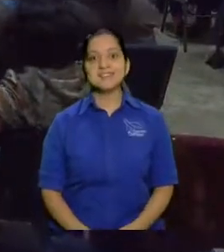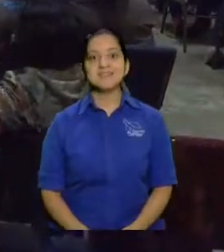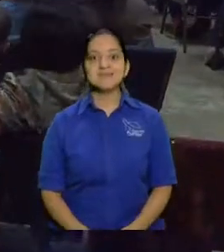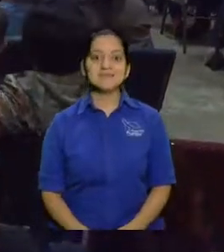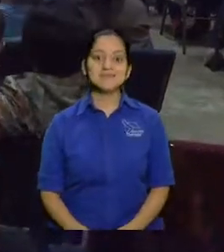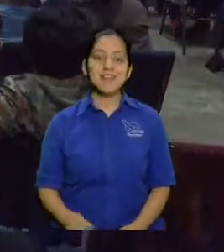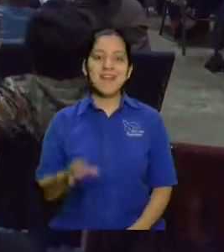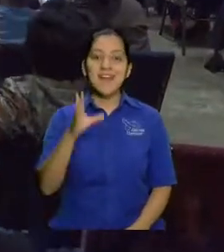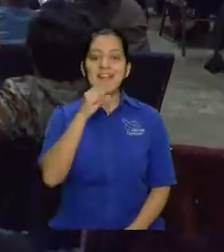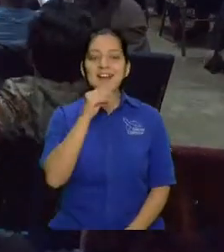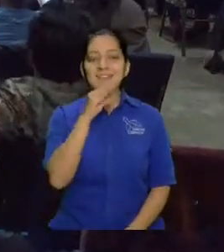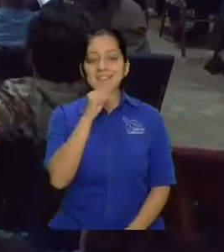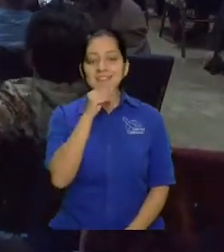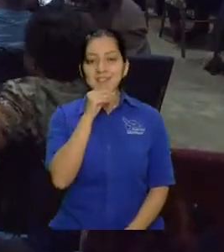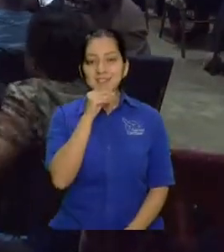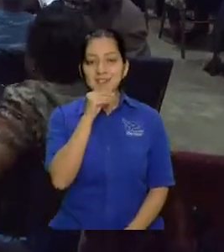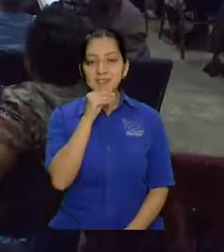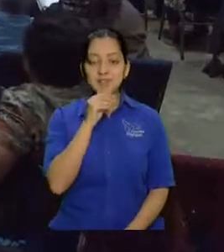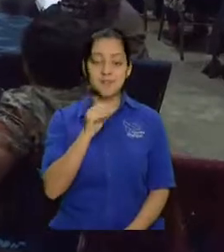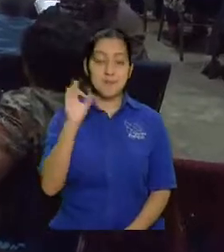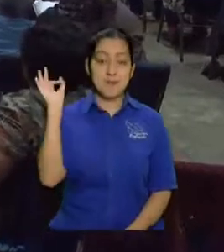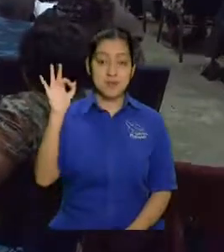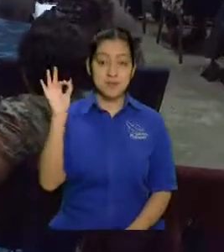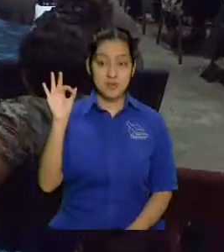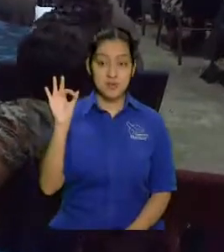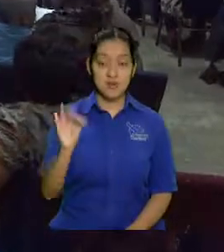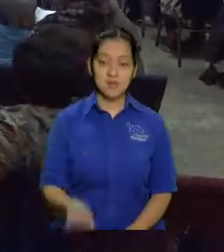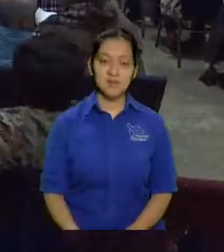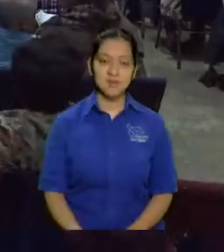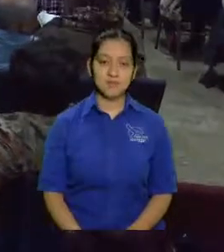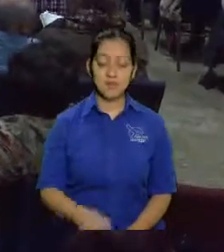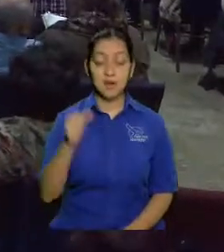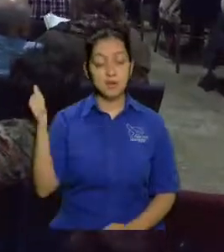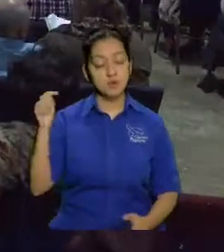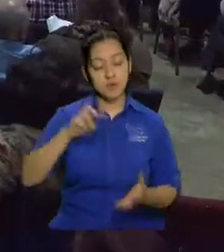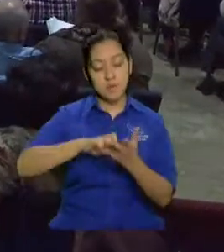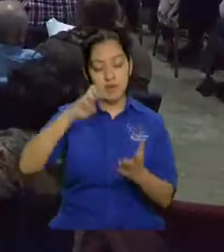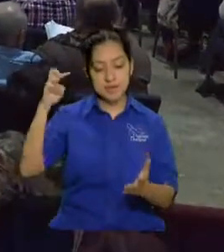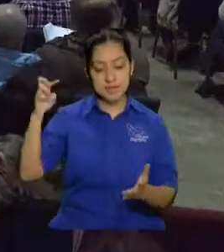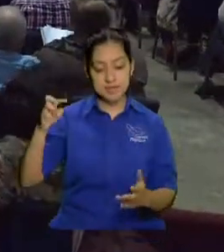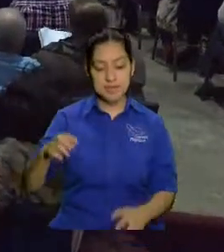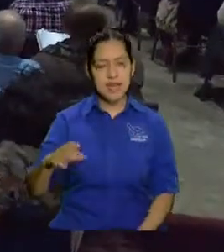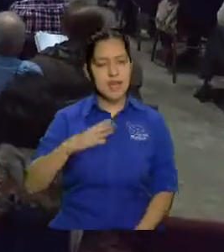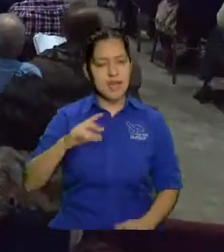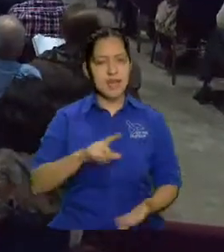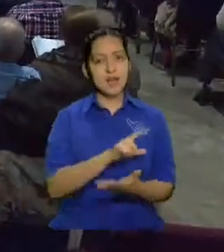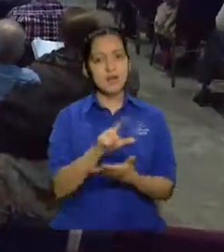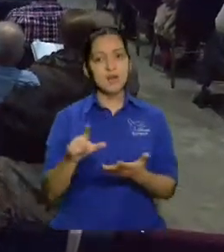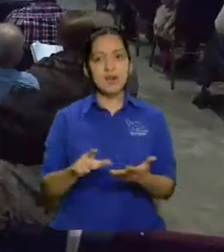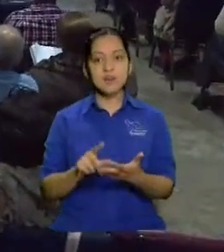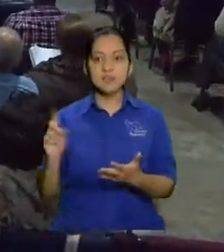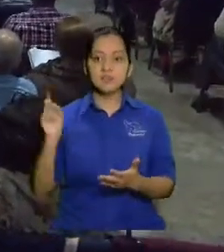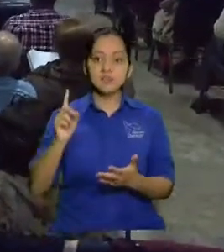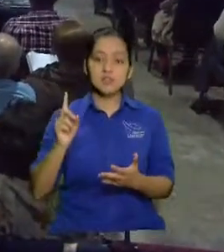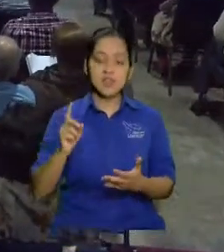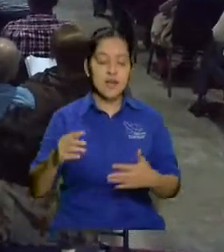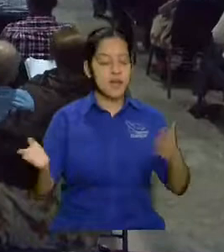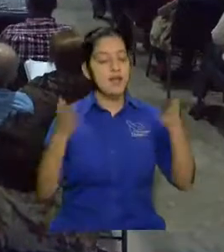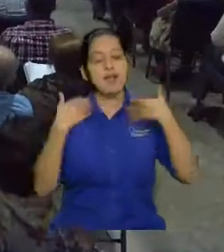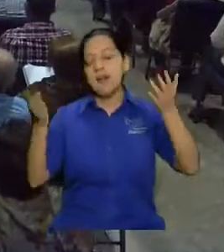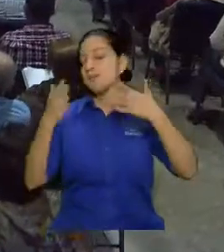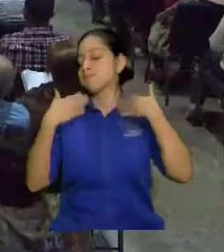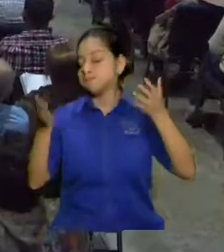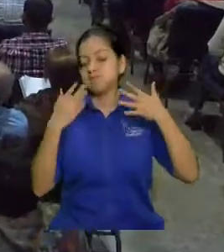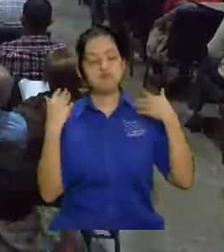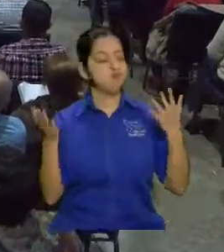fíjate me dice que en en Haití en lugares que son bien calurosos y es bien tremendo ellos hacen sus